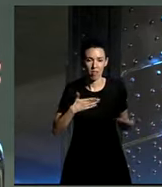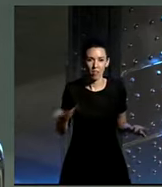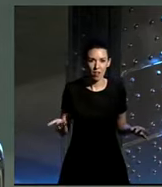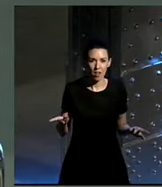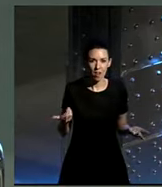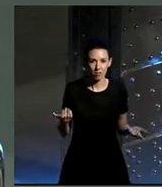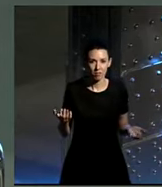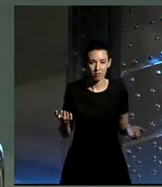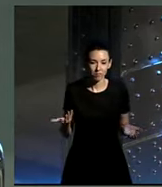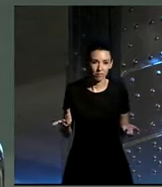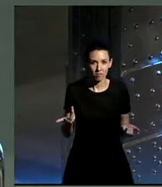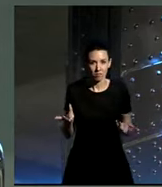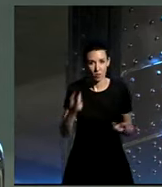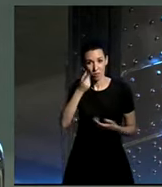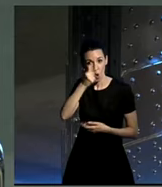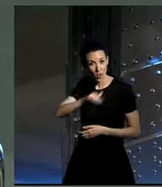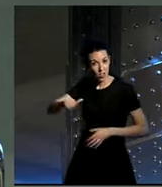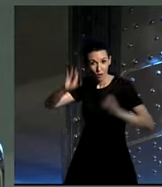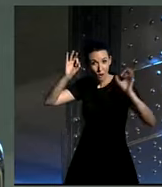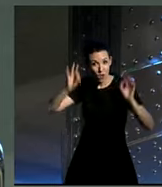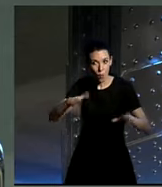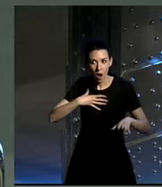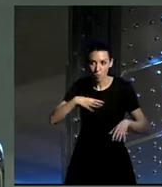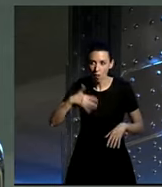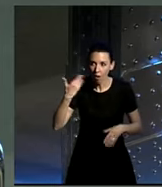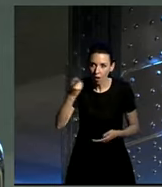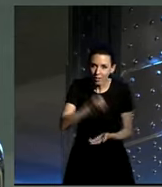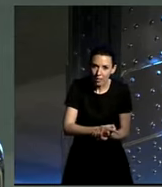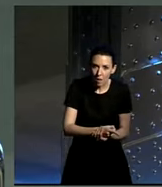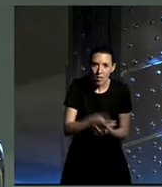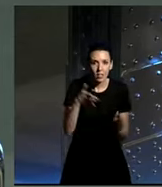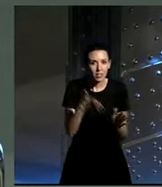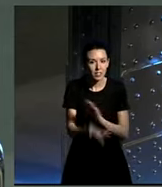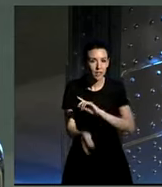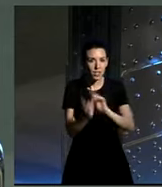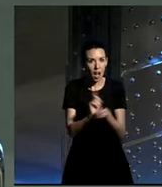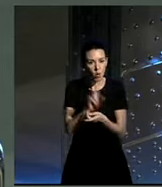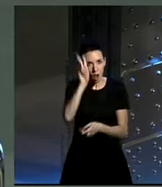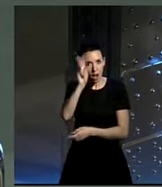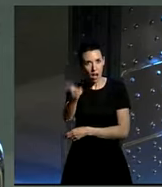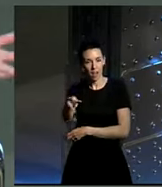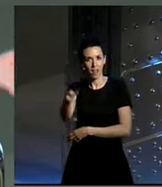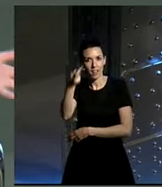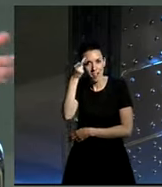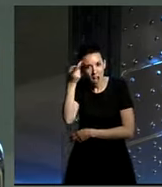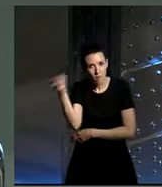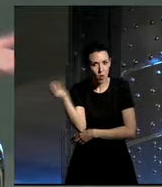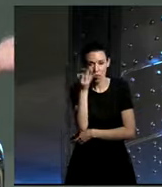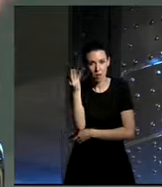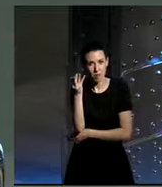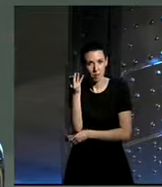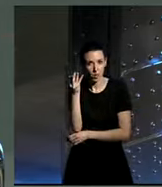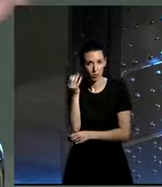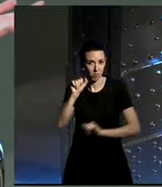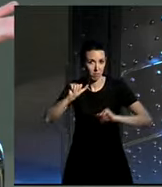tiene uno de niño pues claro requiere un cambio de mentalidad que se tiene que inducir desde